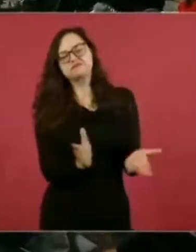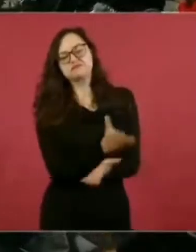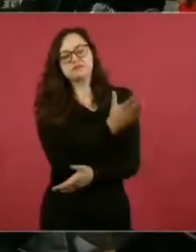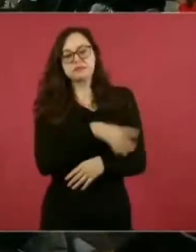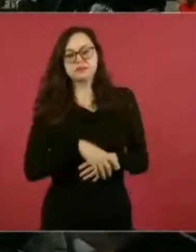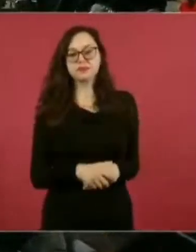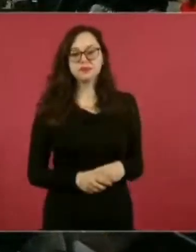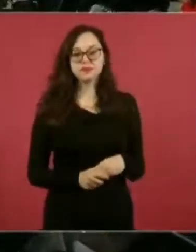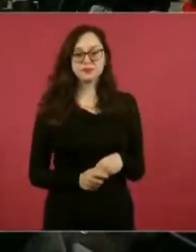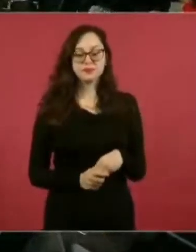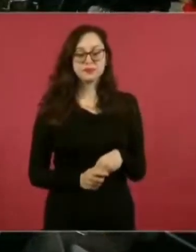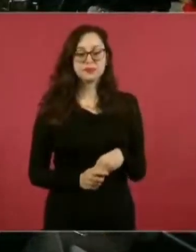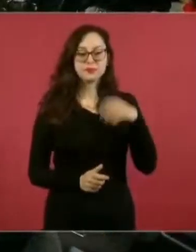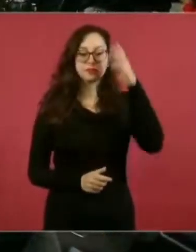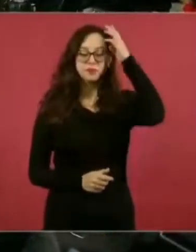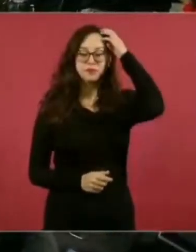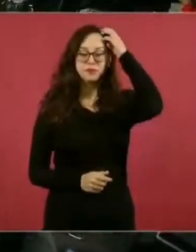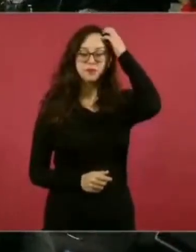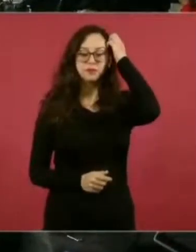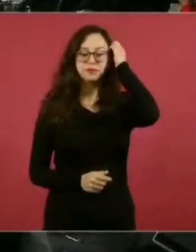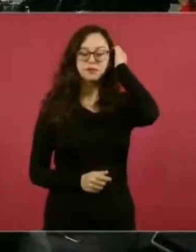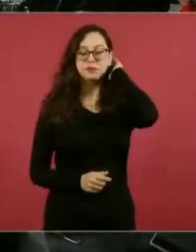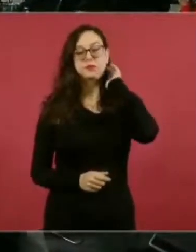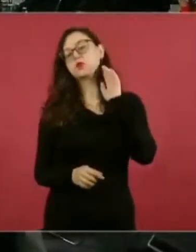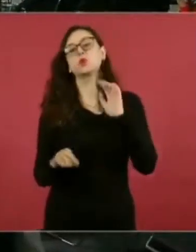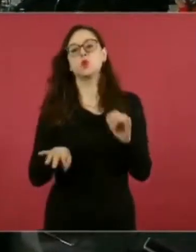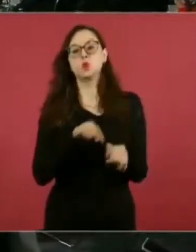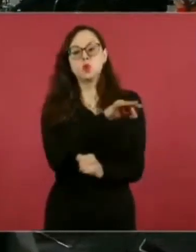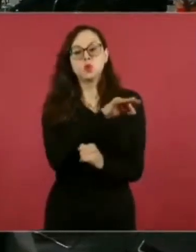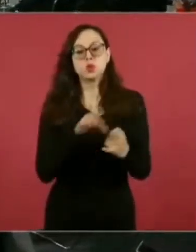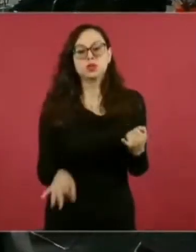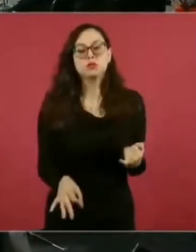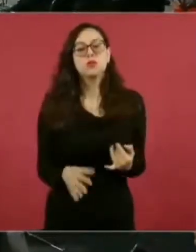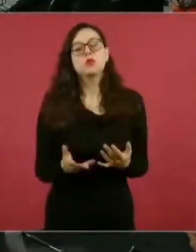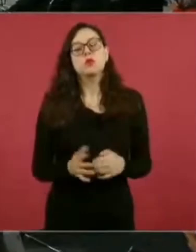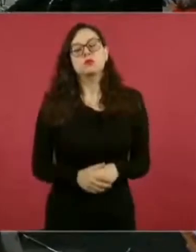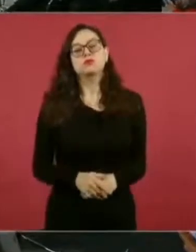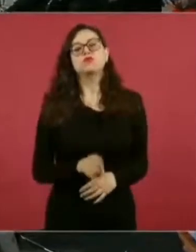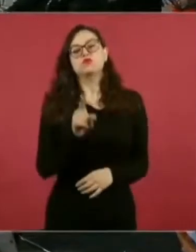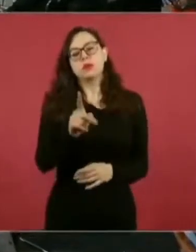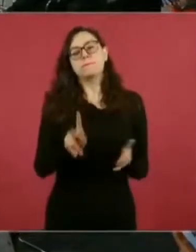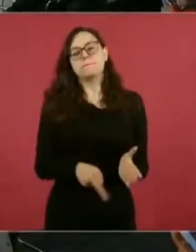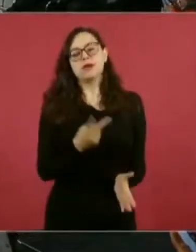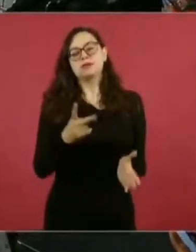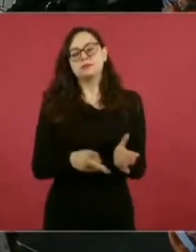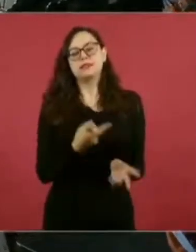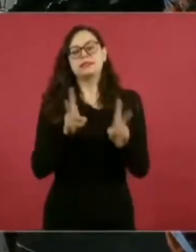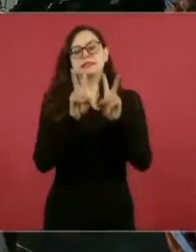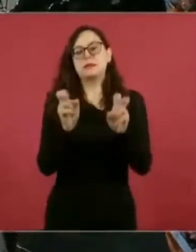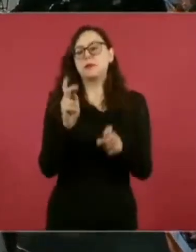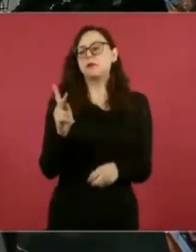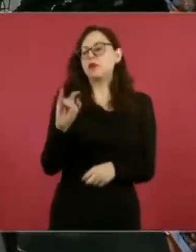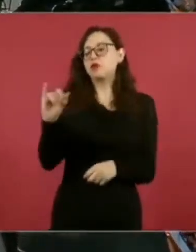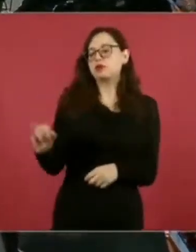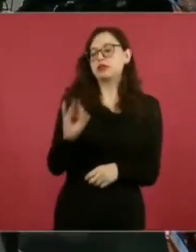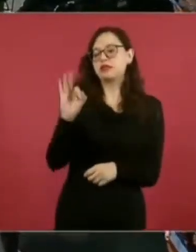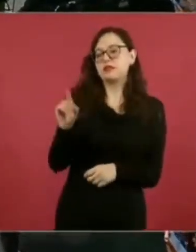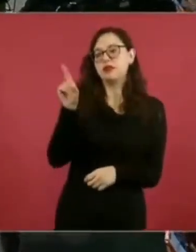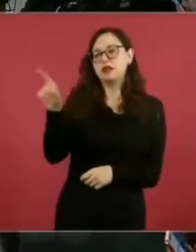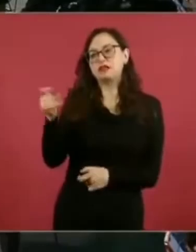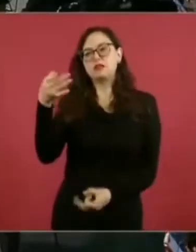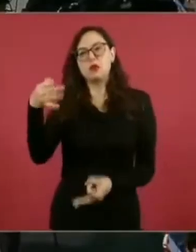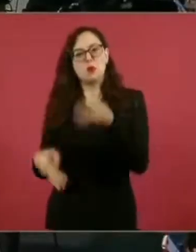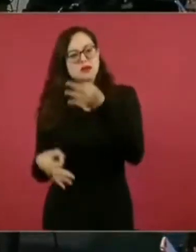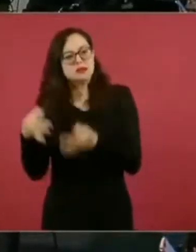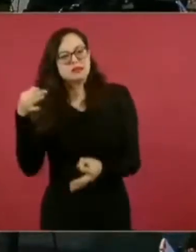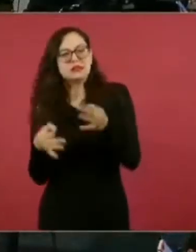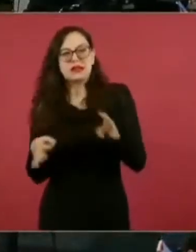Nos ha dado a conocer muchas veces su postura sobre el Poder Judicial y bueno, todo esto que ha desatado. Solamente quisiera aprovechar ya mi última